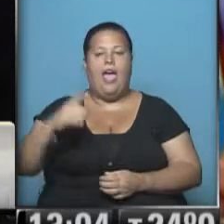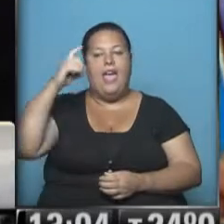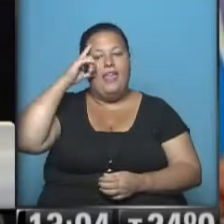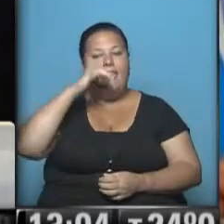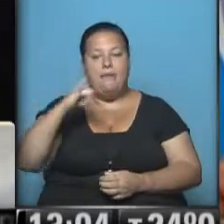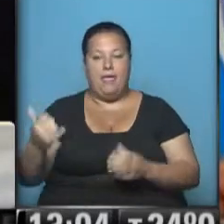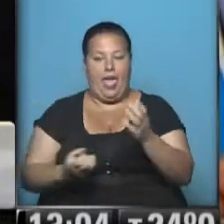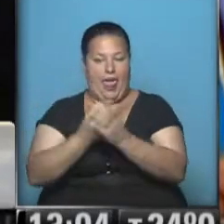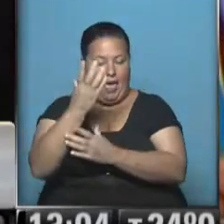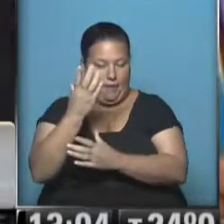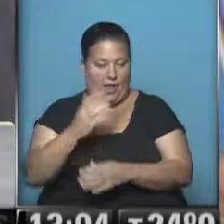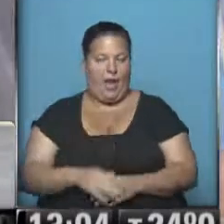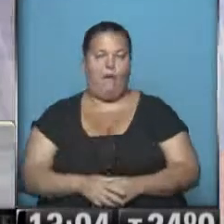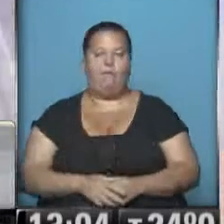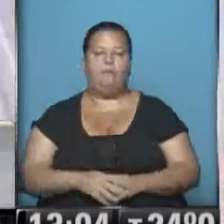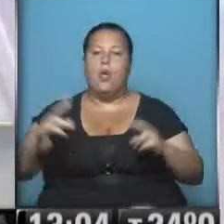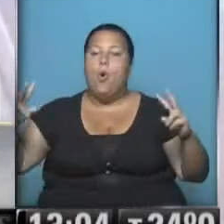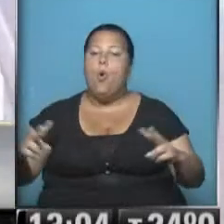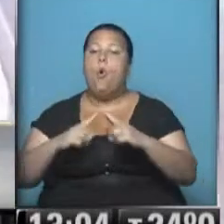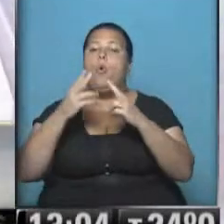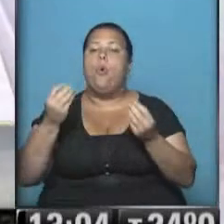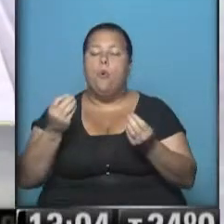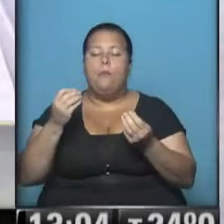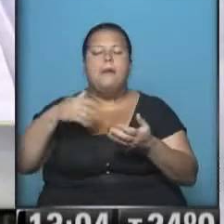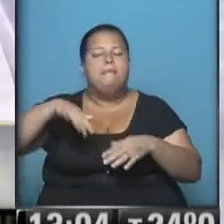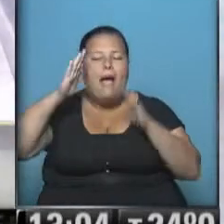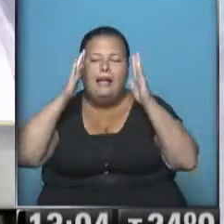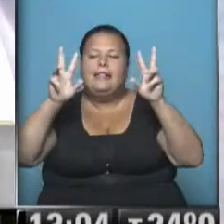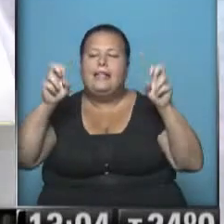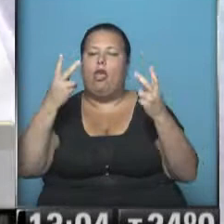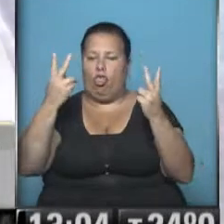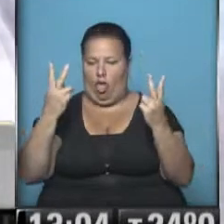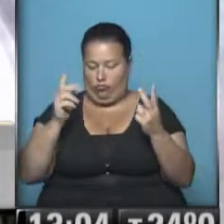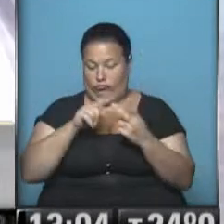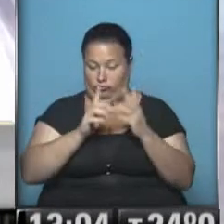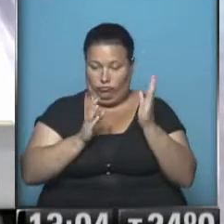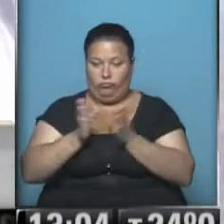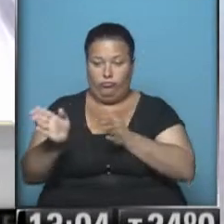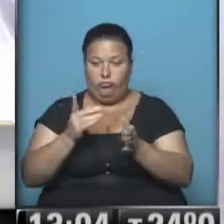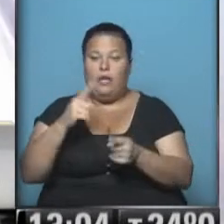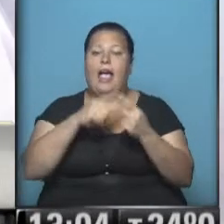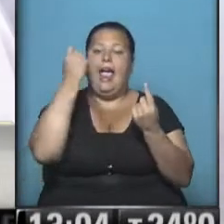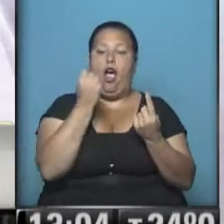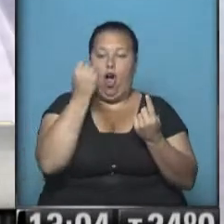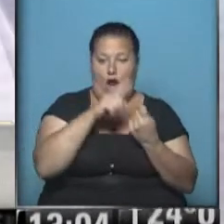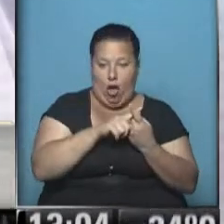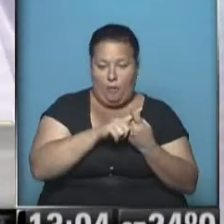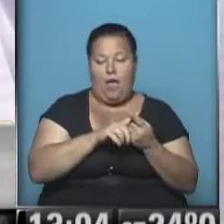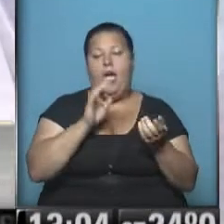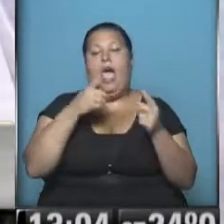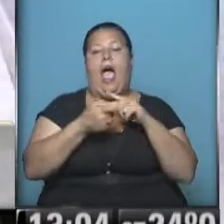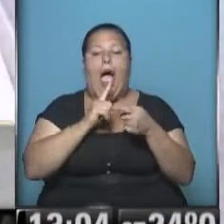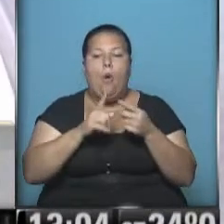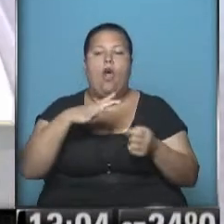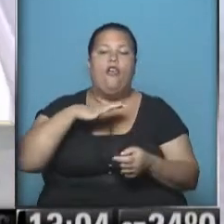y media de la mañana. Una cumbre que gira fundamentalmente sobre dos ejes. Primero, el económico. Y acuerdos que